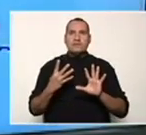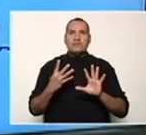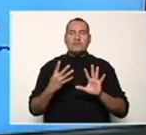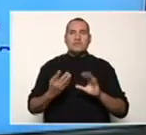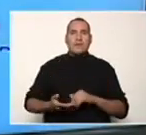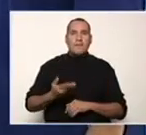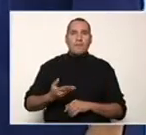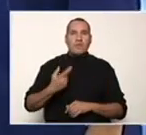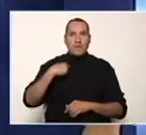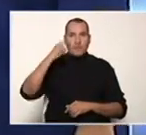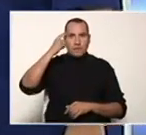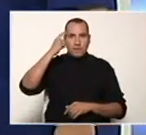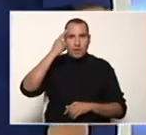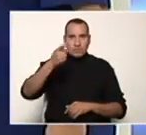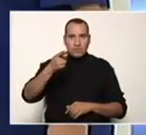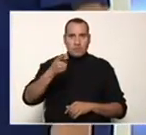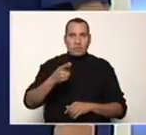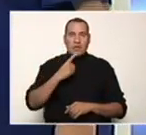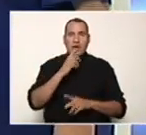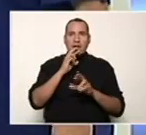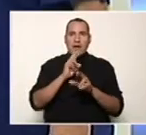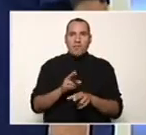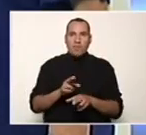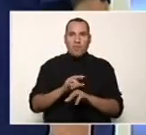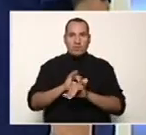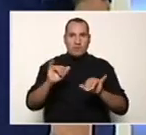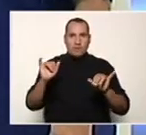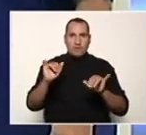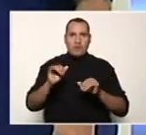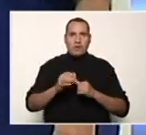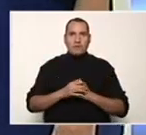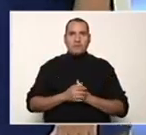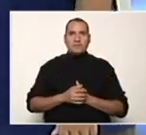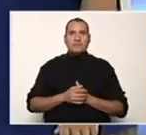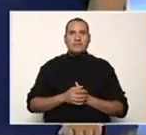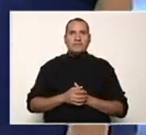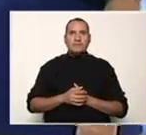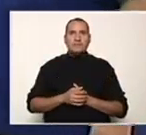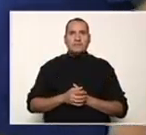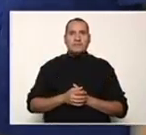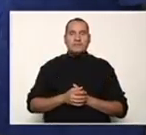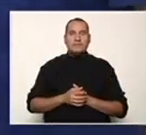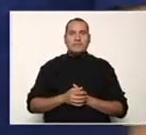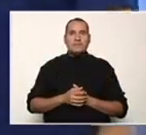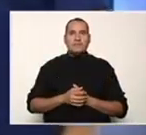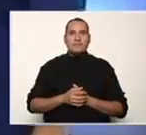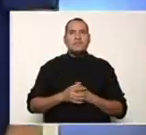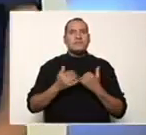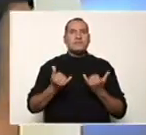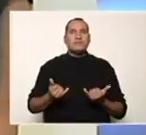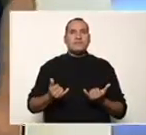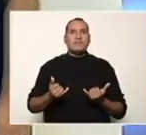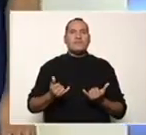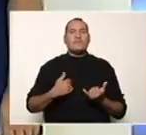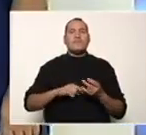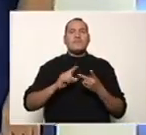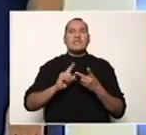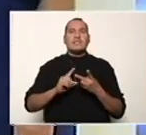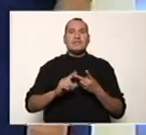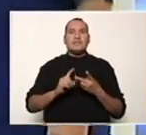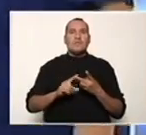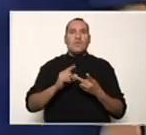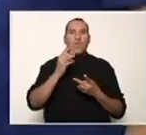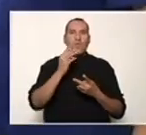Importante que lo aprendan. Resultado final ya desarrollado. Ahora vamos con el segundo